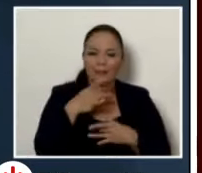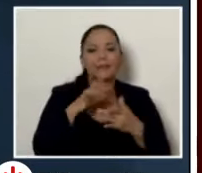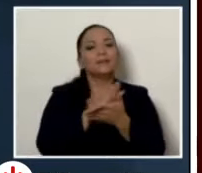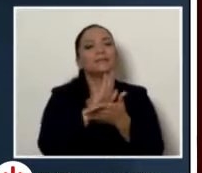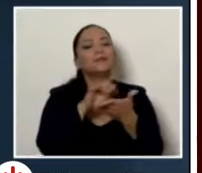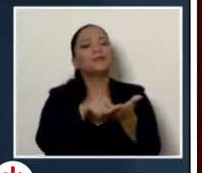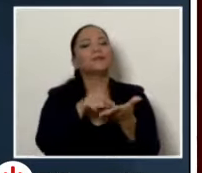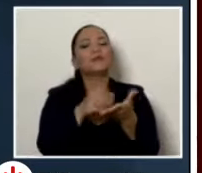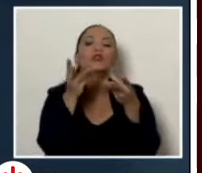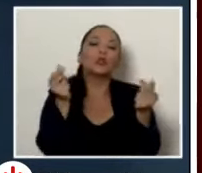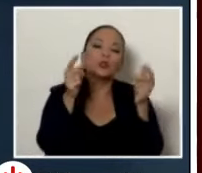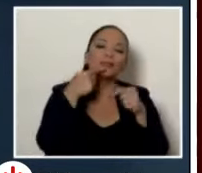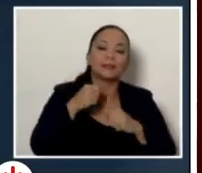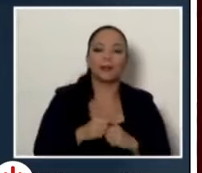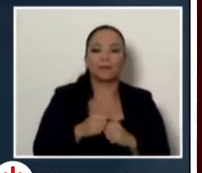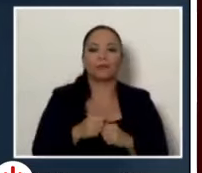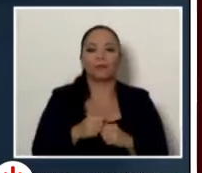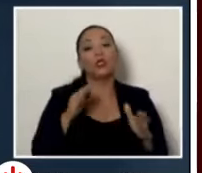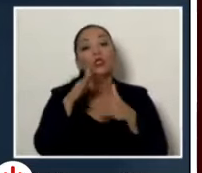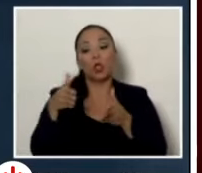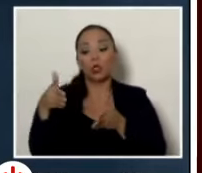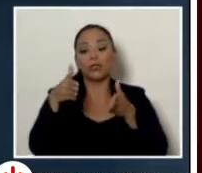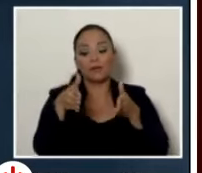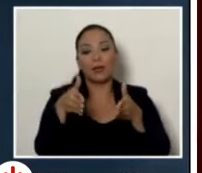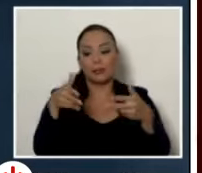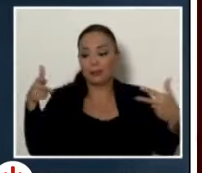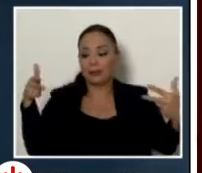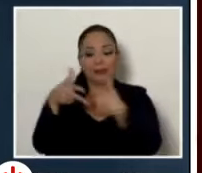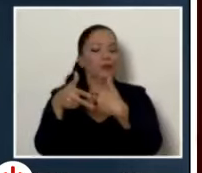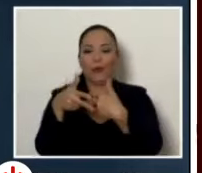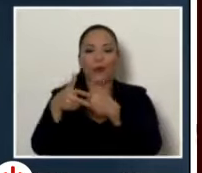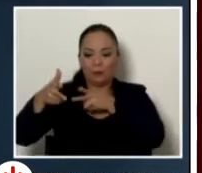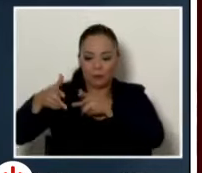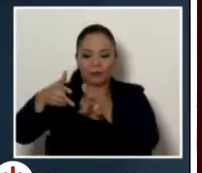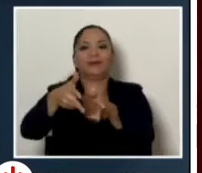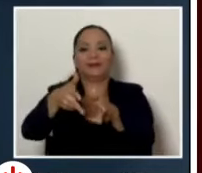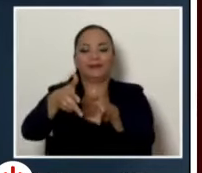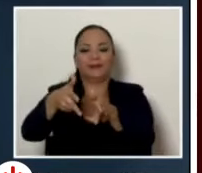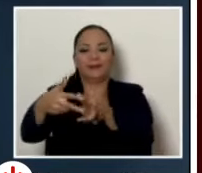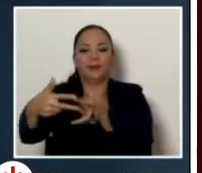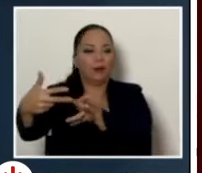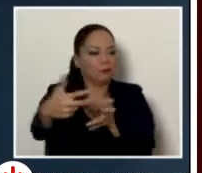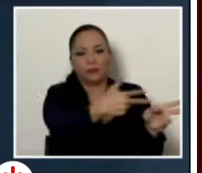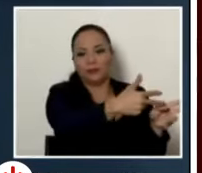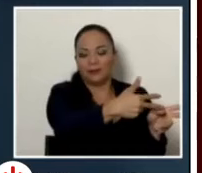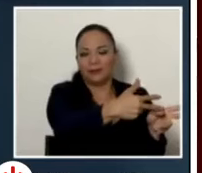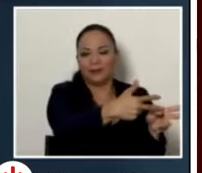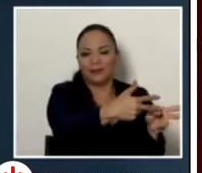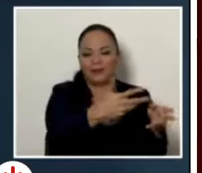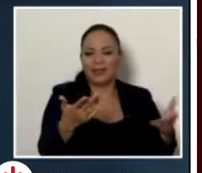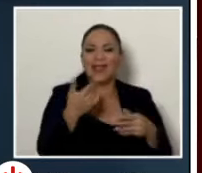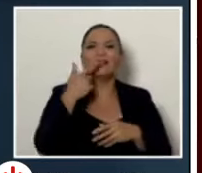plantean poner todos los carriles para un sentido para que ingresen todas para el otro sentido cuando salen más que el gobierno les tiene que